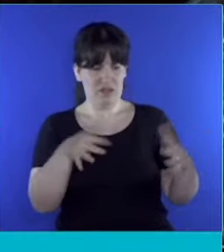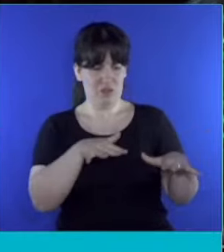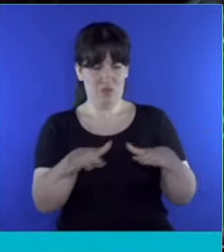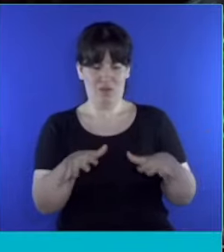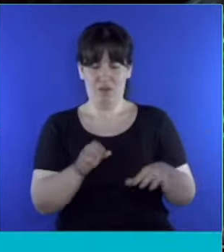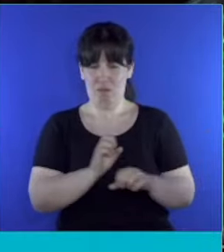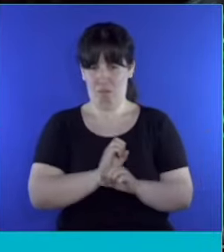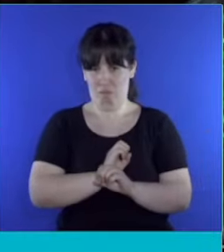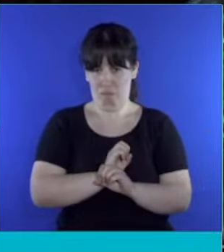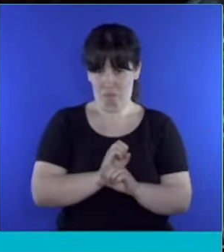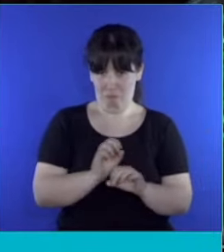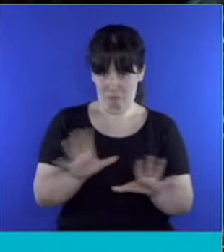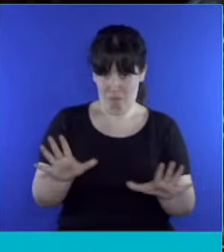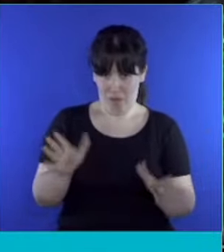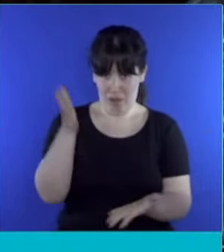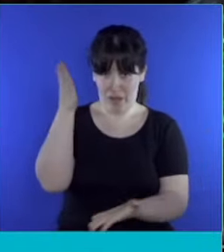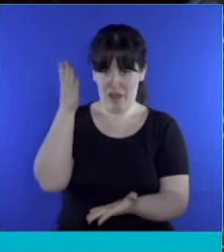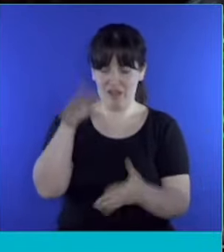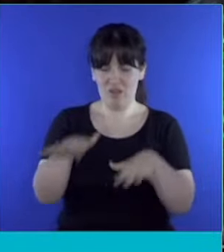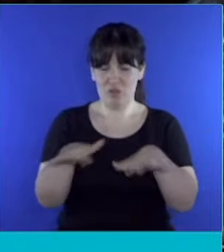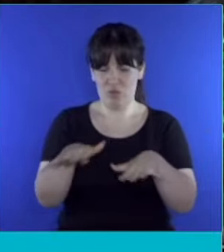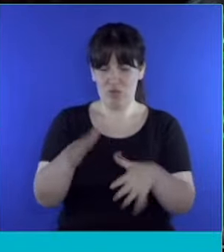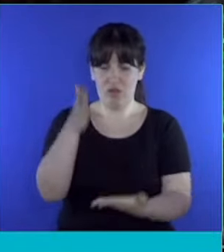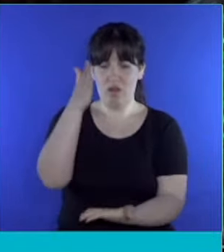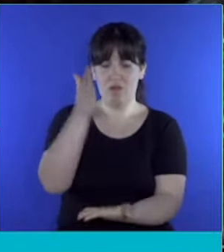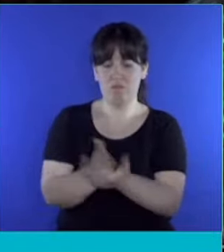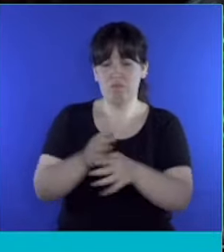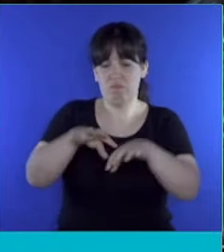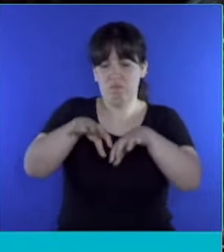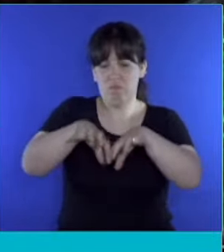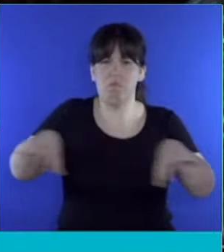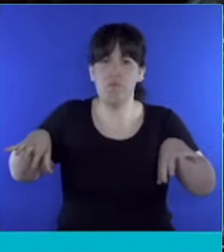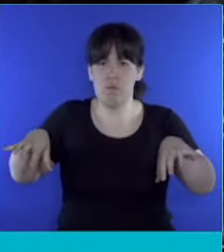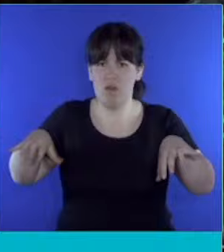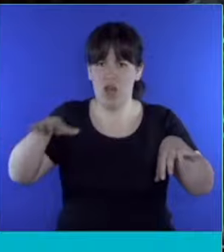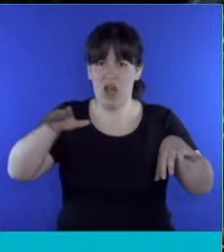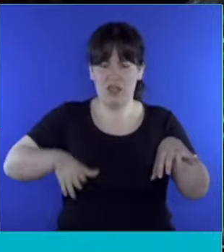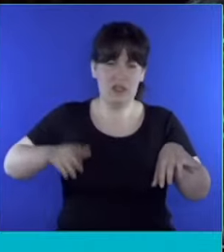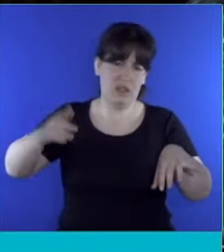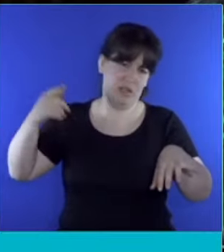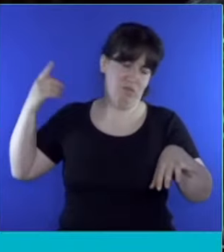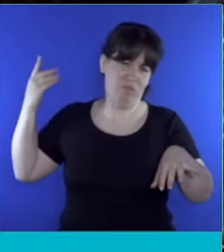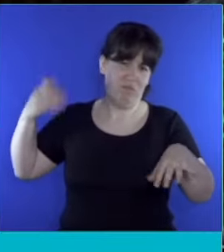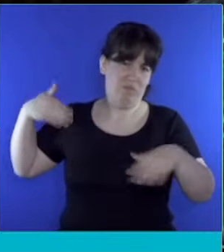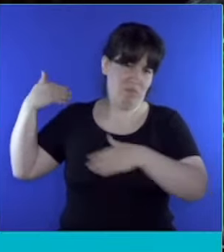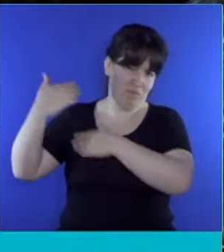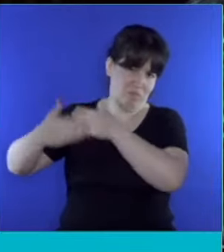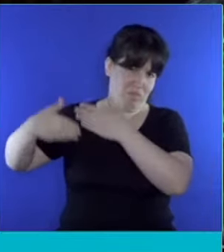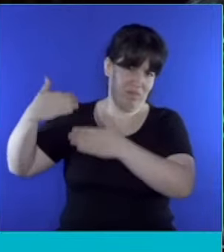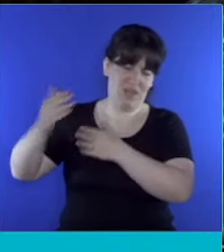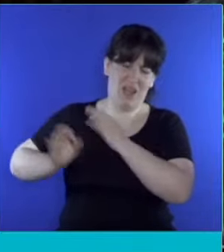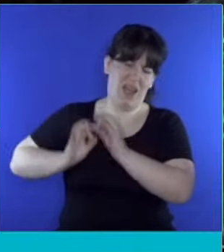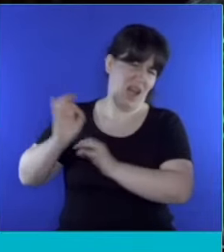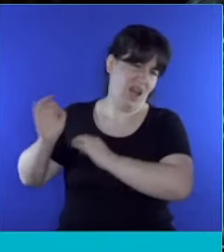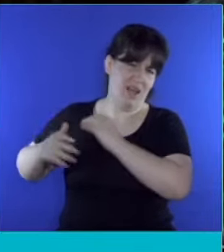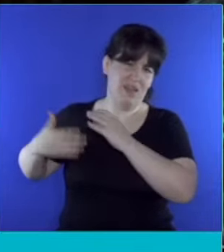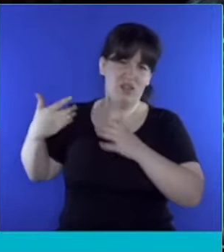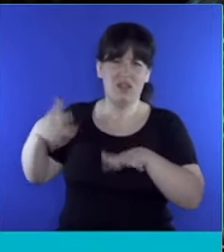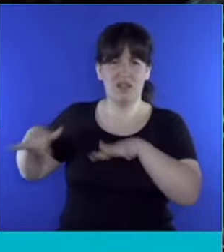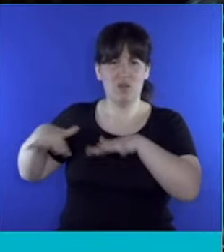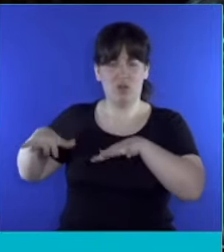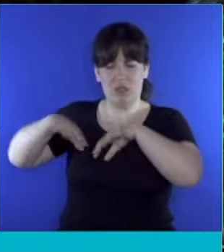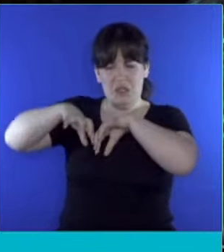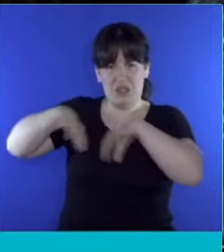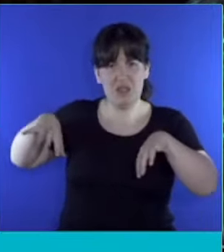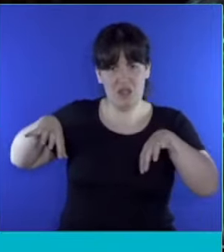patética de la grieta que nos divide y nos castiga como país desde hace décadas. Parece que algunos